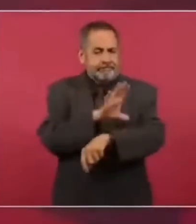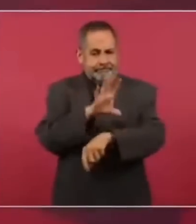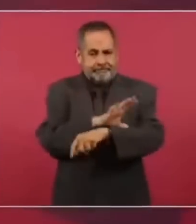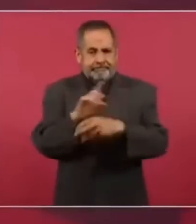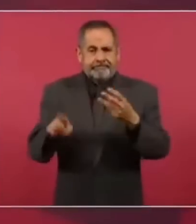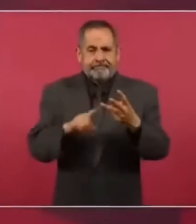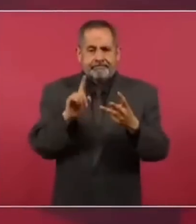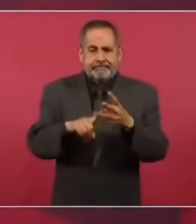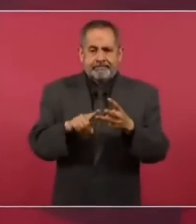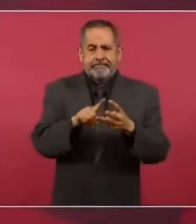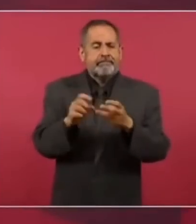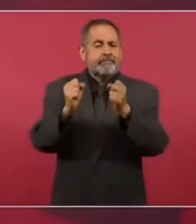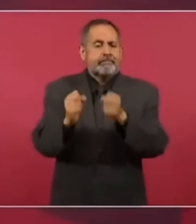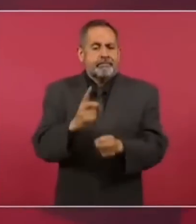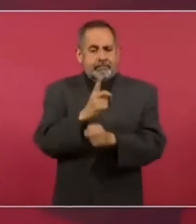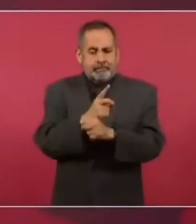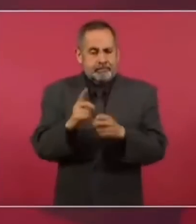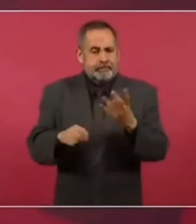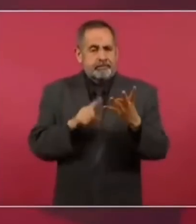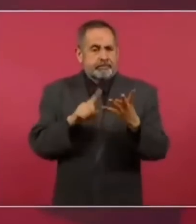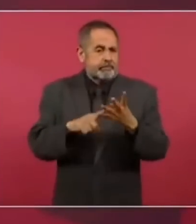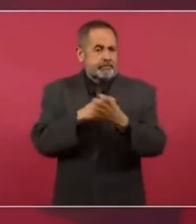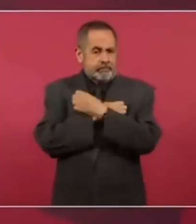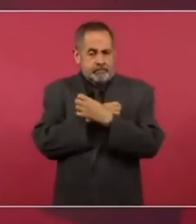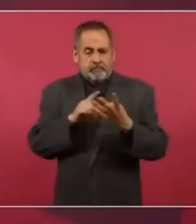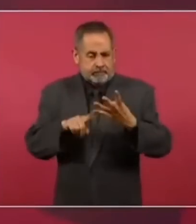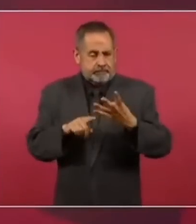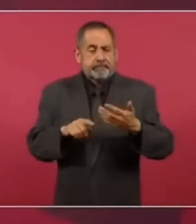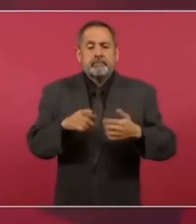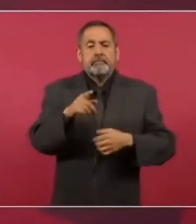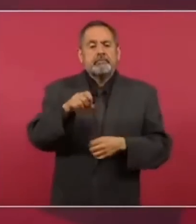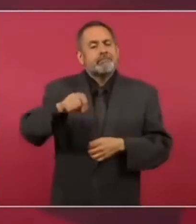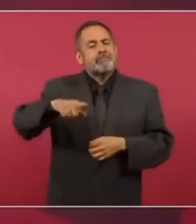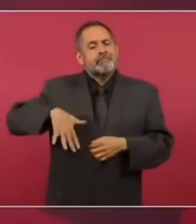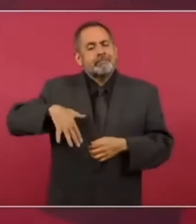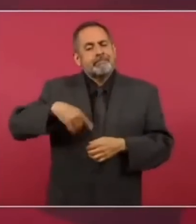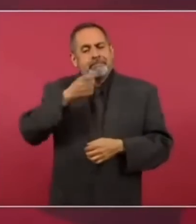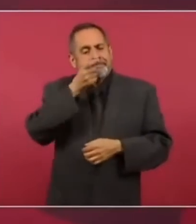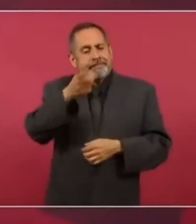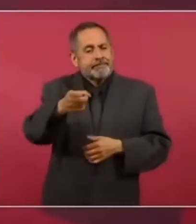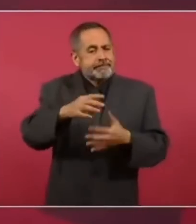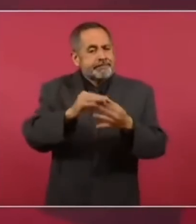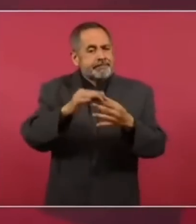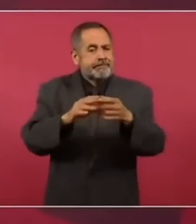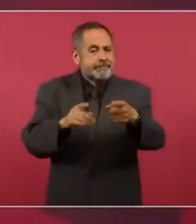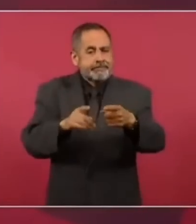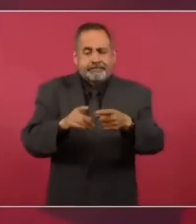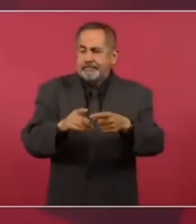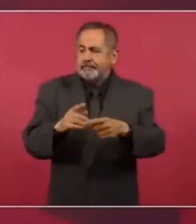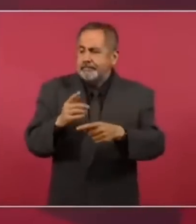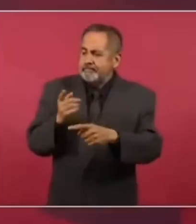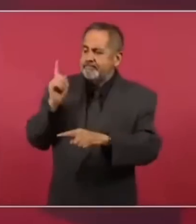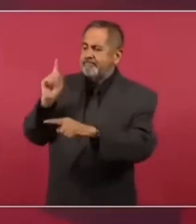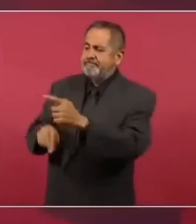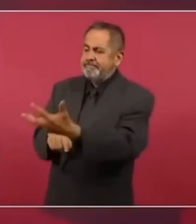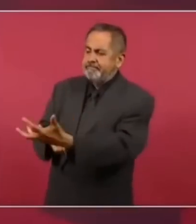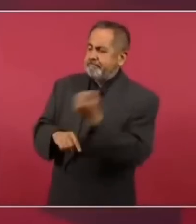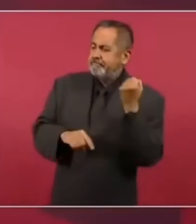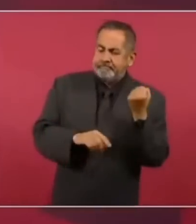la reforma a la seguridad social. Esto que hablamos, por ejemplo, de la privatización